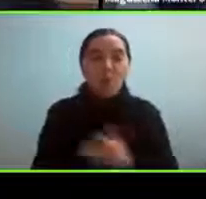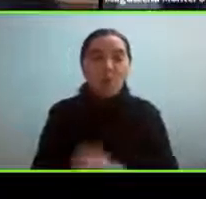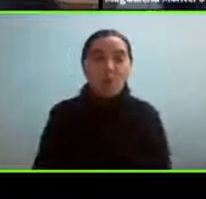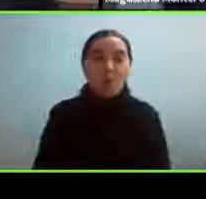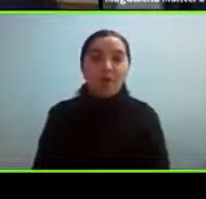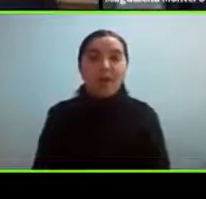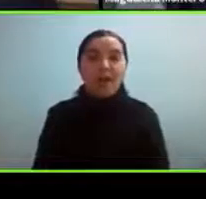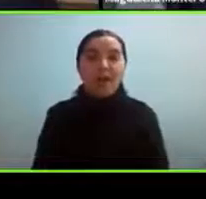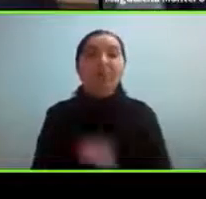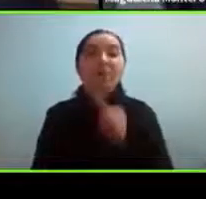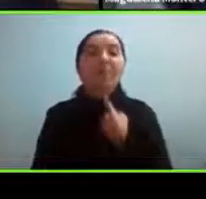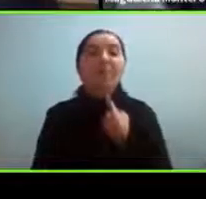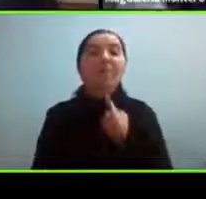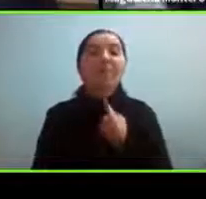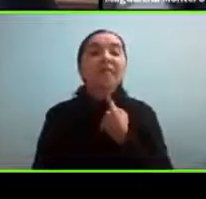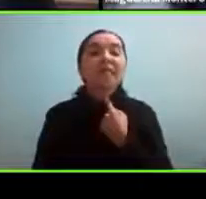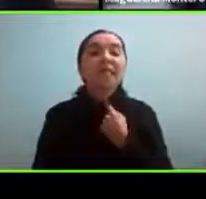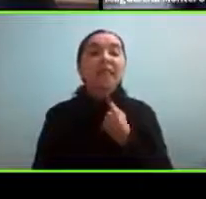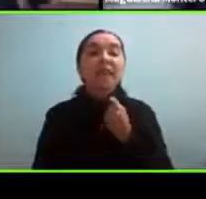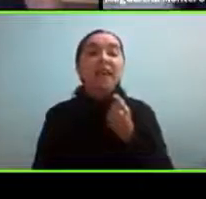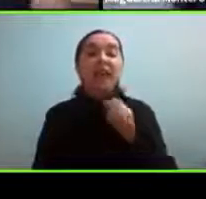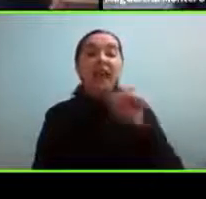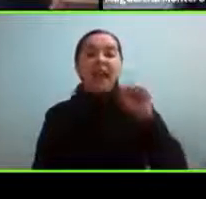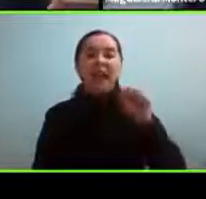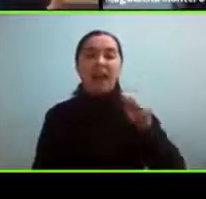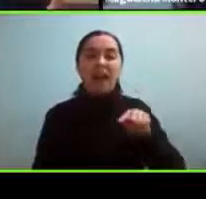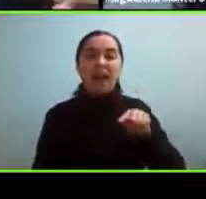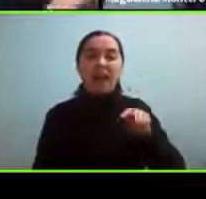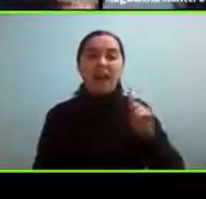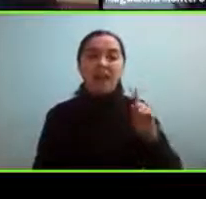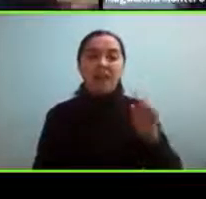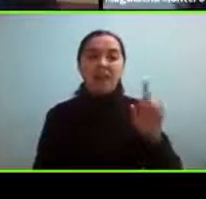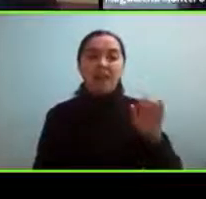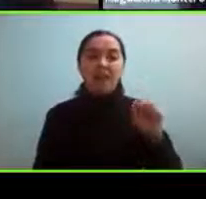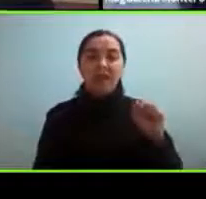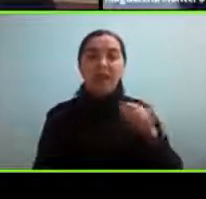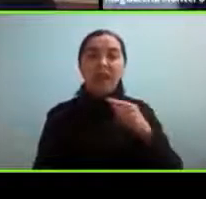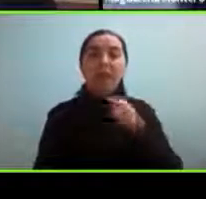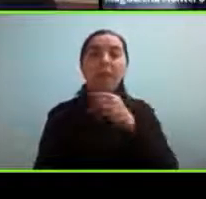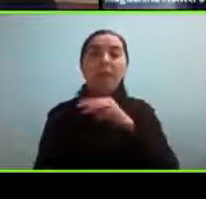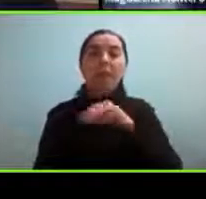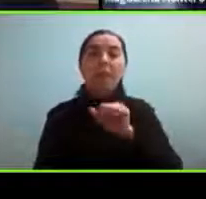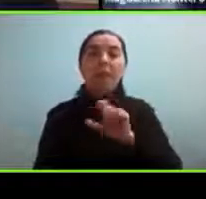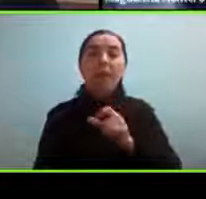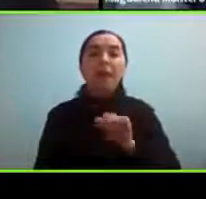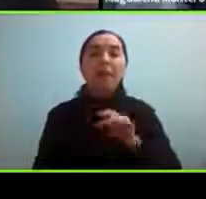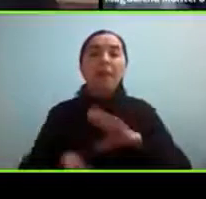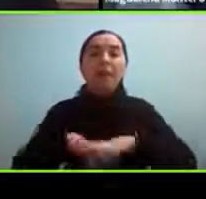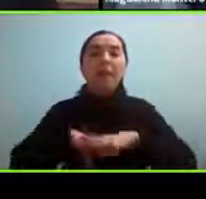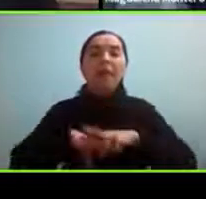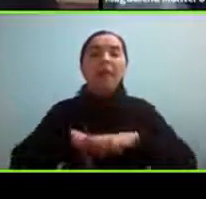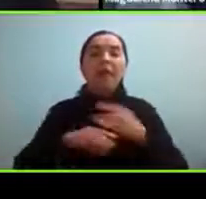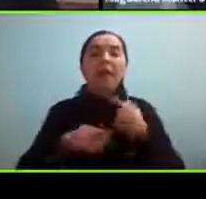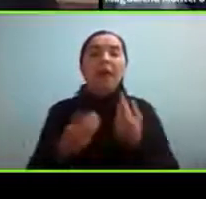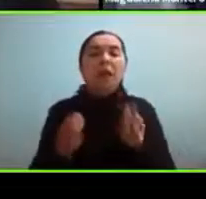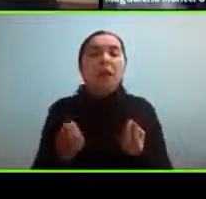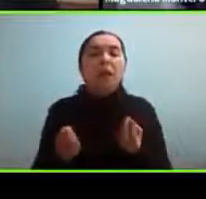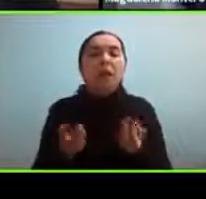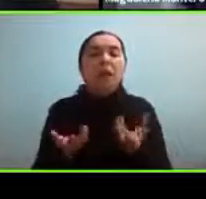pareció muy interesante a Andrea Acevedo que quiere preguntarle a Magda que qué pasó con las clases de matemática parece que